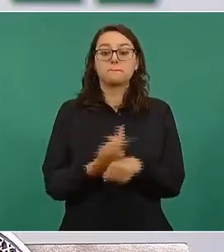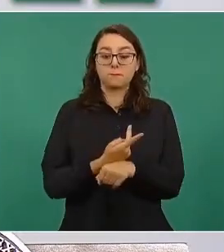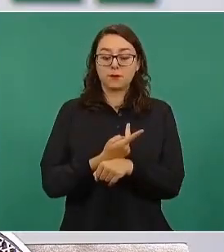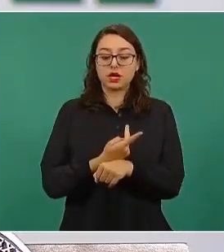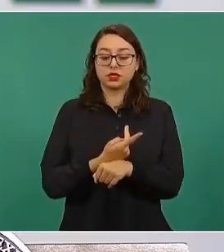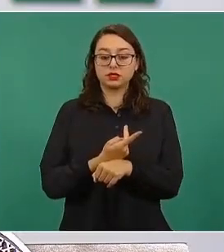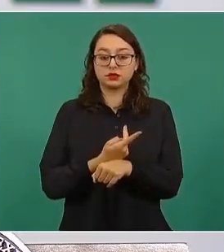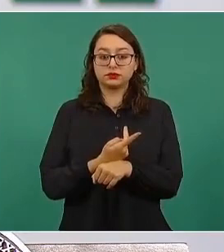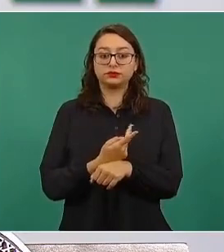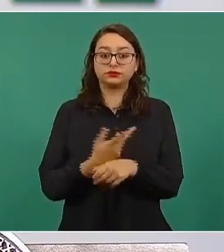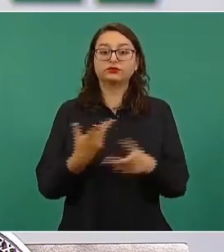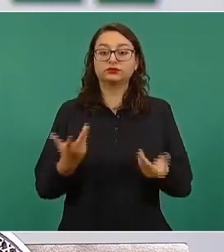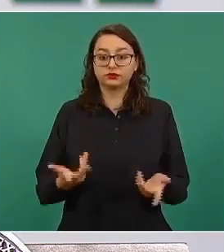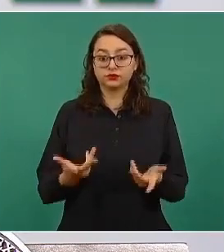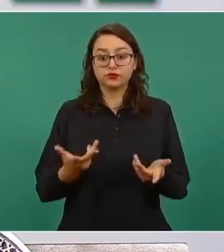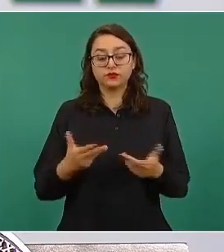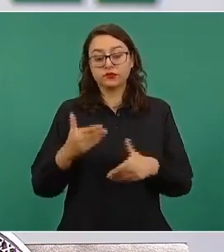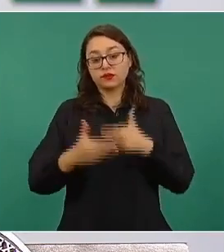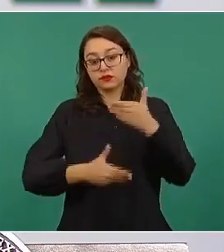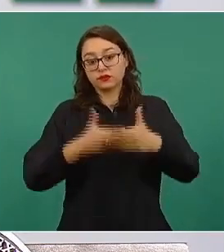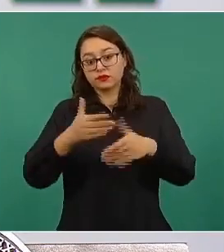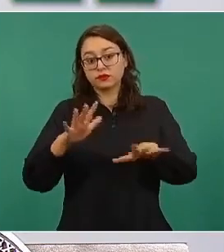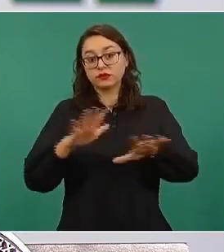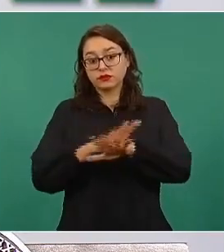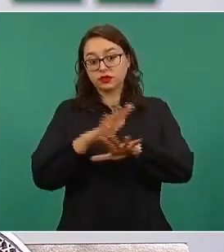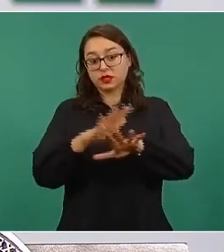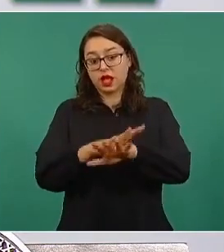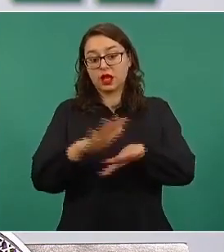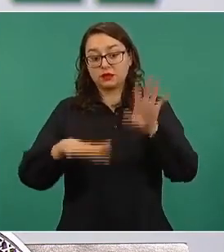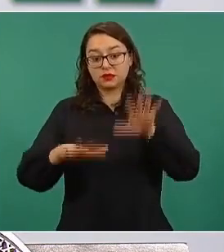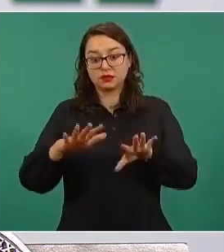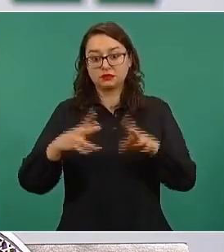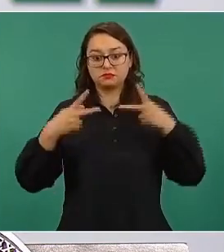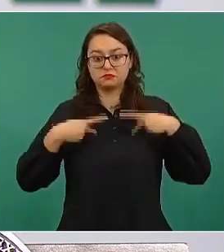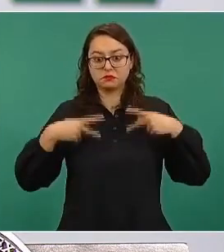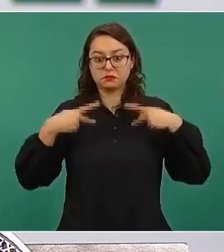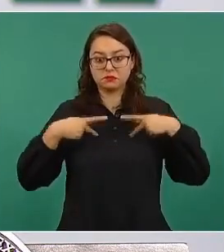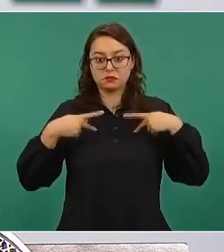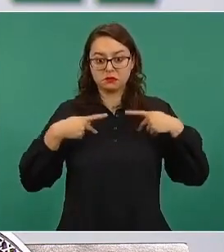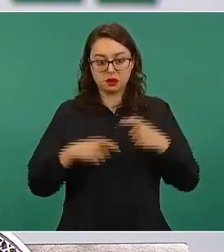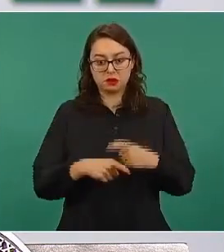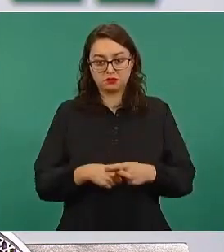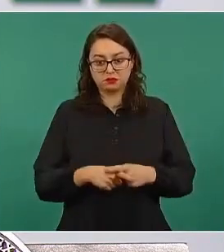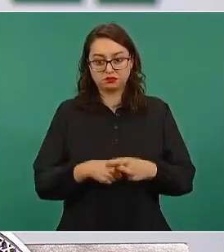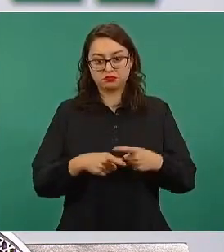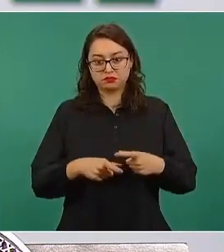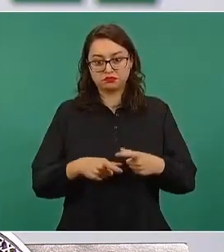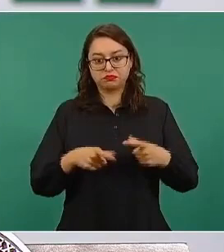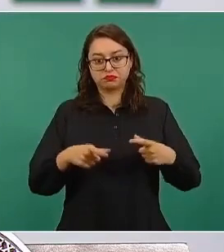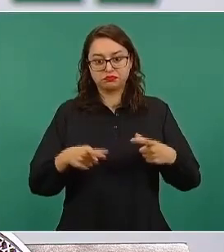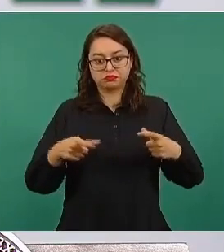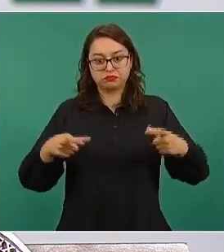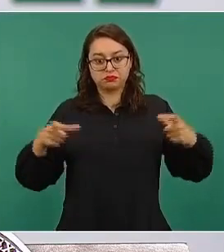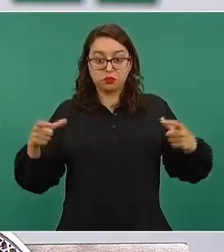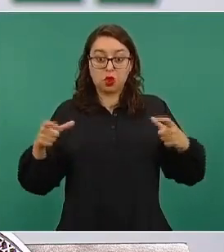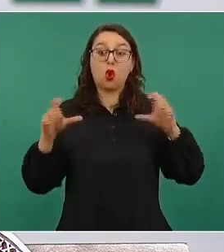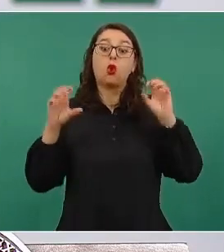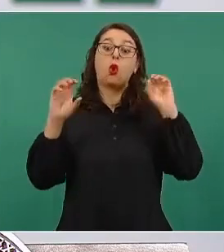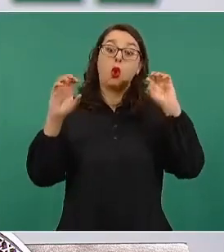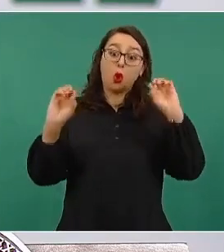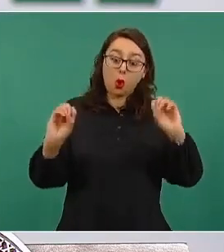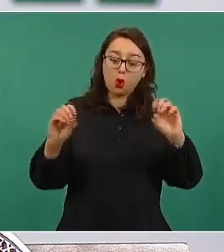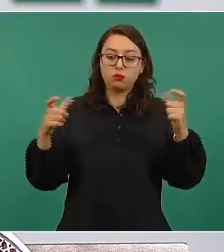se van moviendo a lo largo del tiempo, por ejemplo, la población, el INEGI de acuerdo a la ley